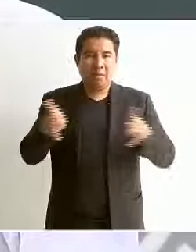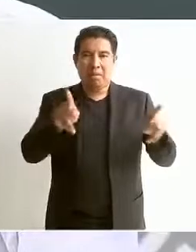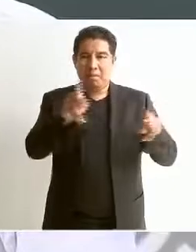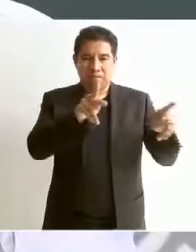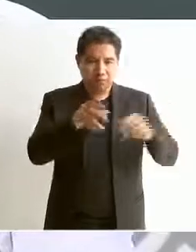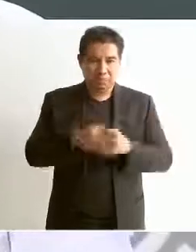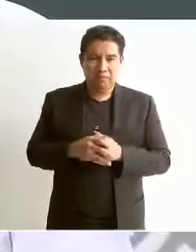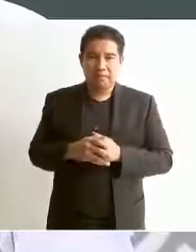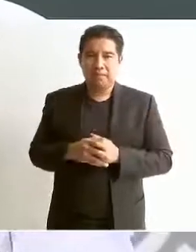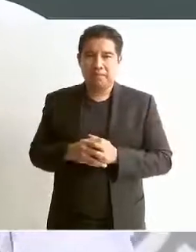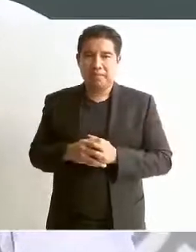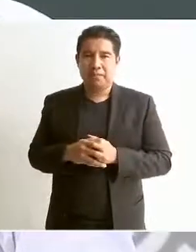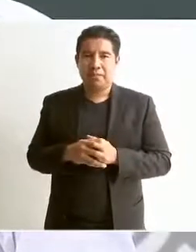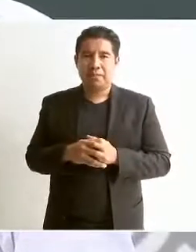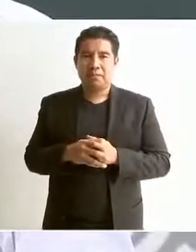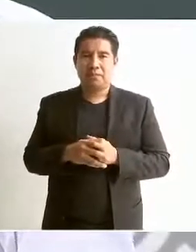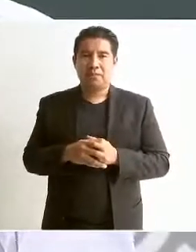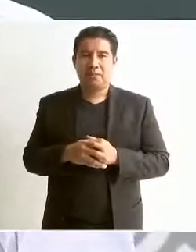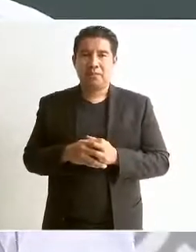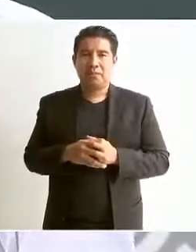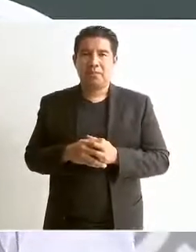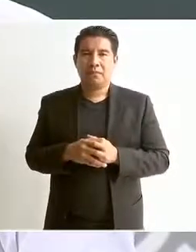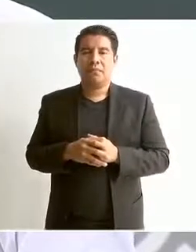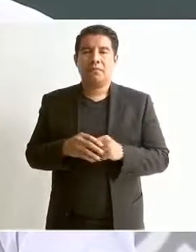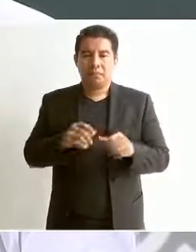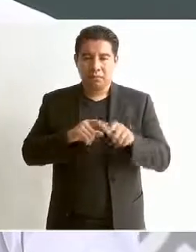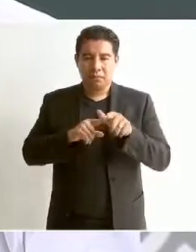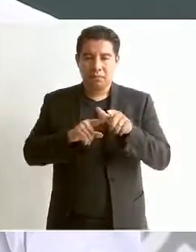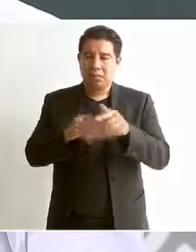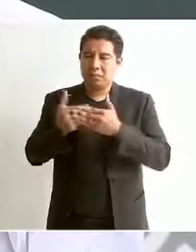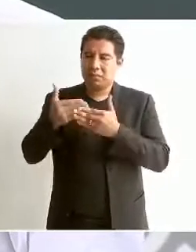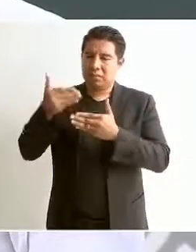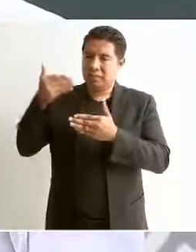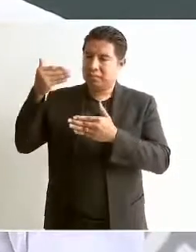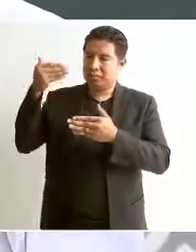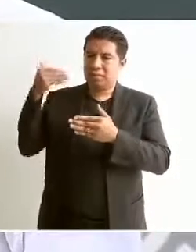de la época prehispánica.